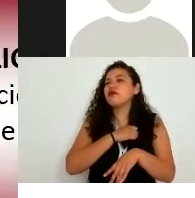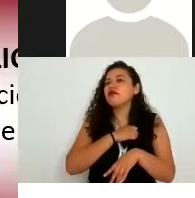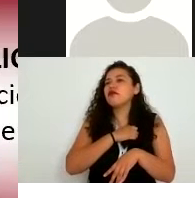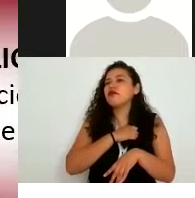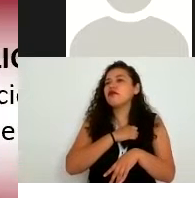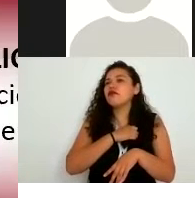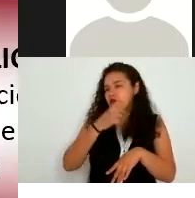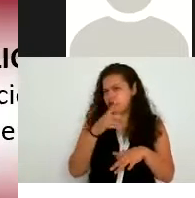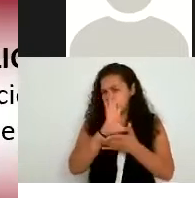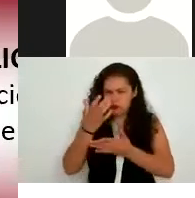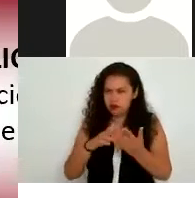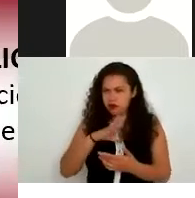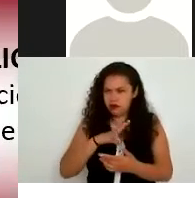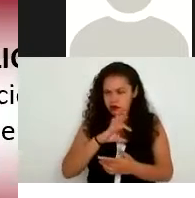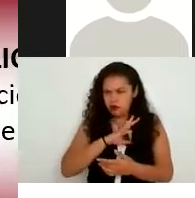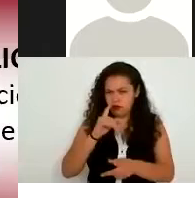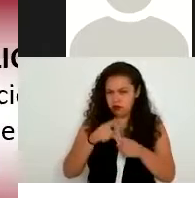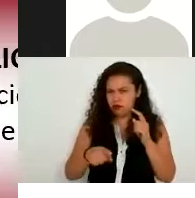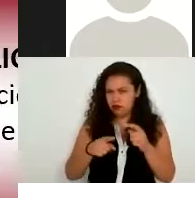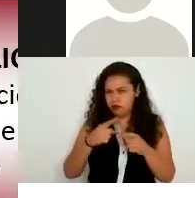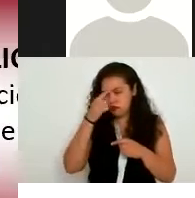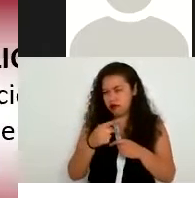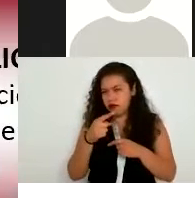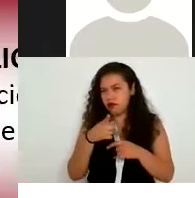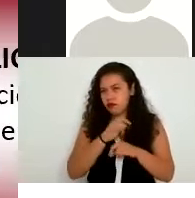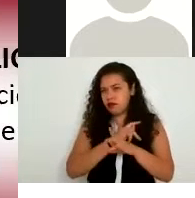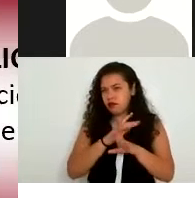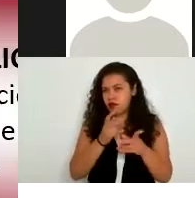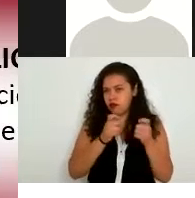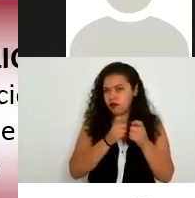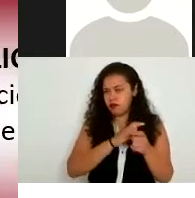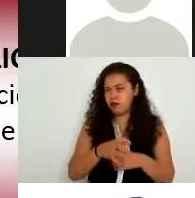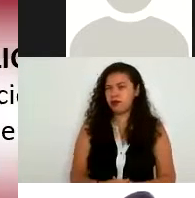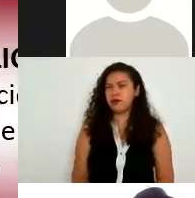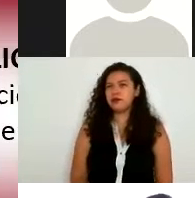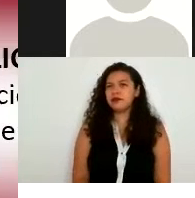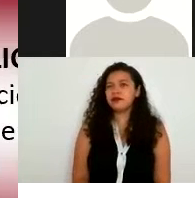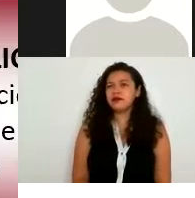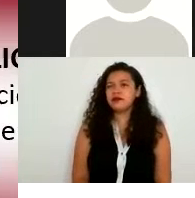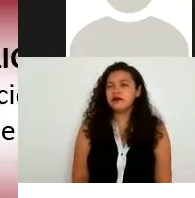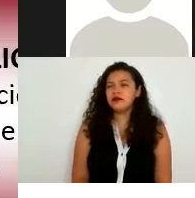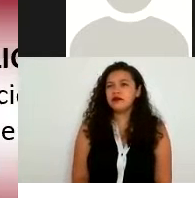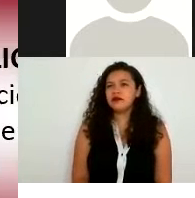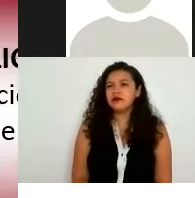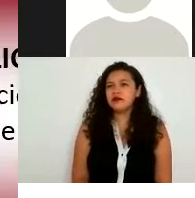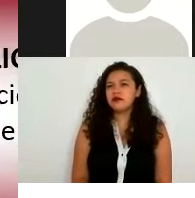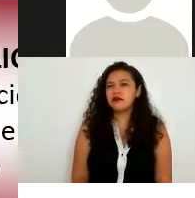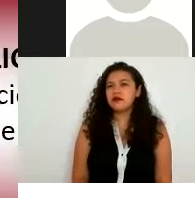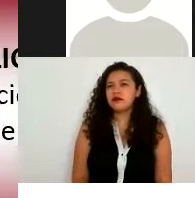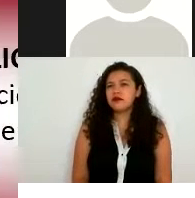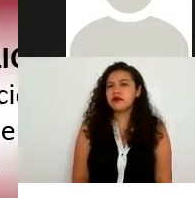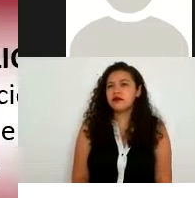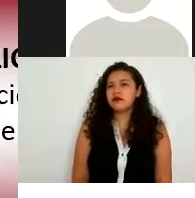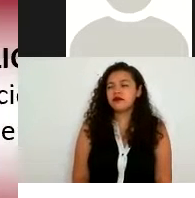establecer para el manejo de la información Así es y retomando un poco estos conceptos tenemos